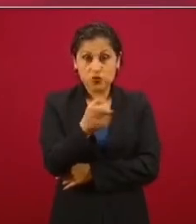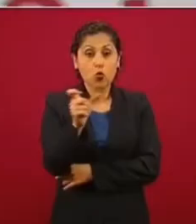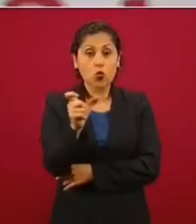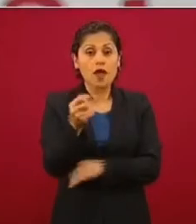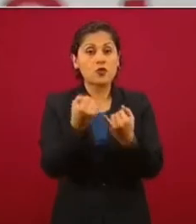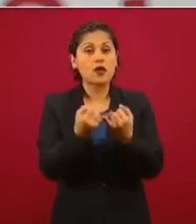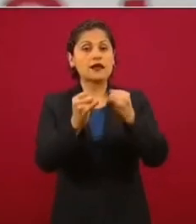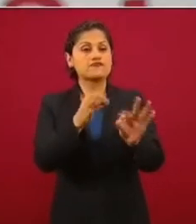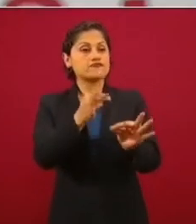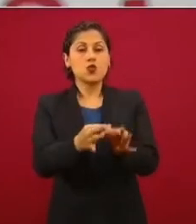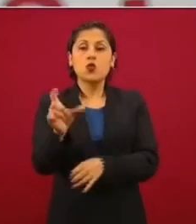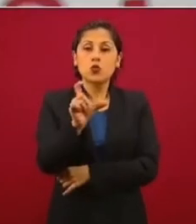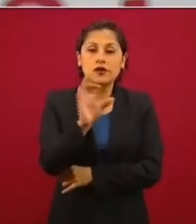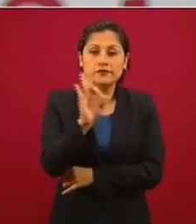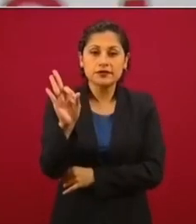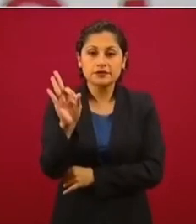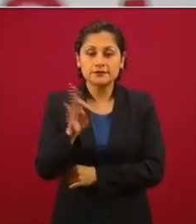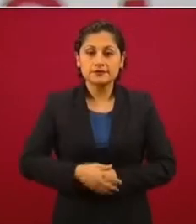terminar?